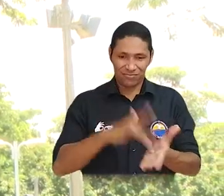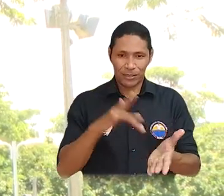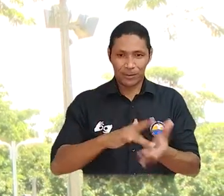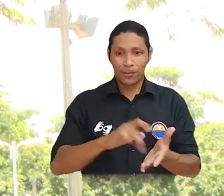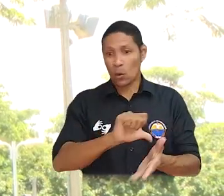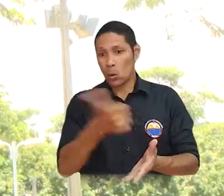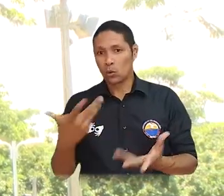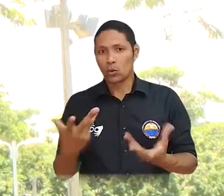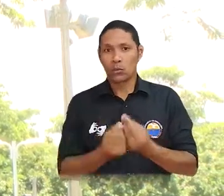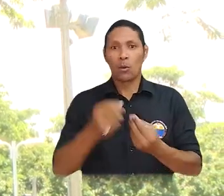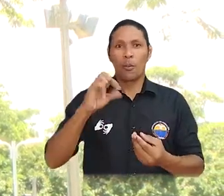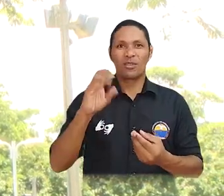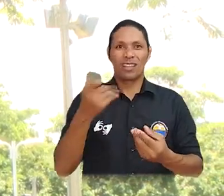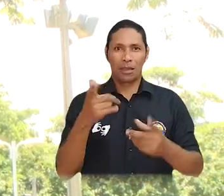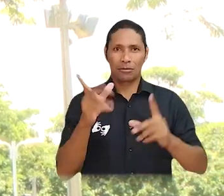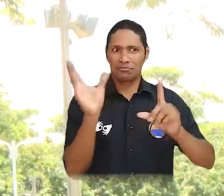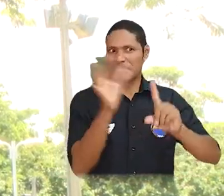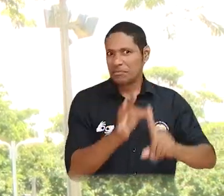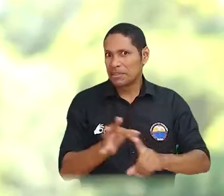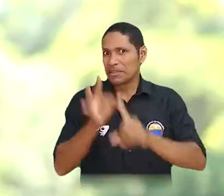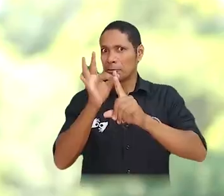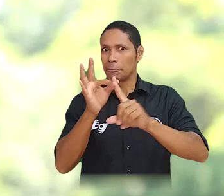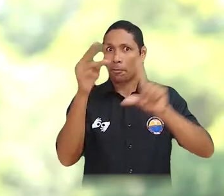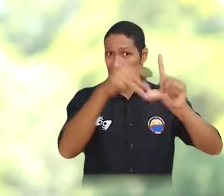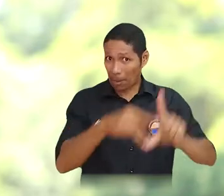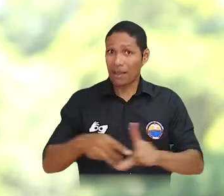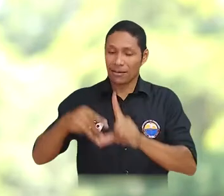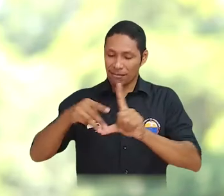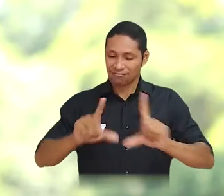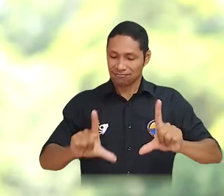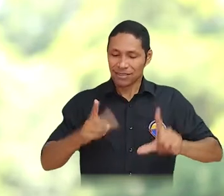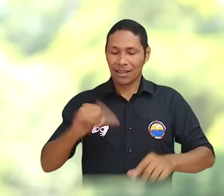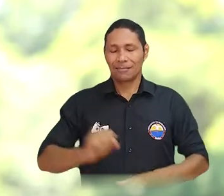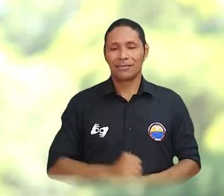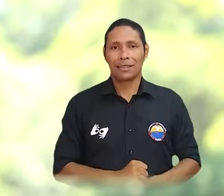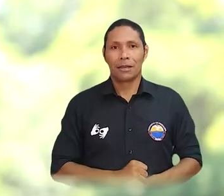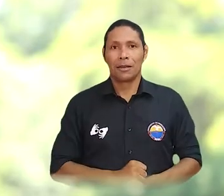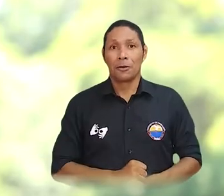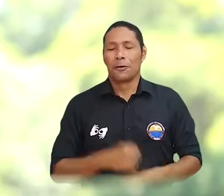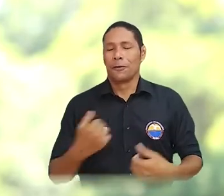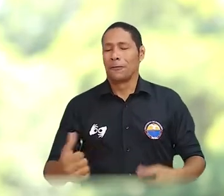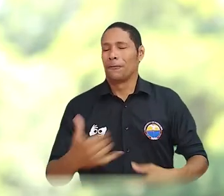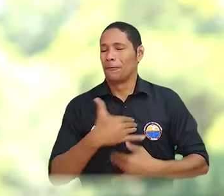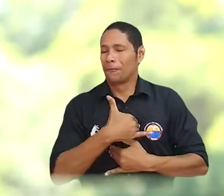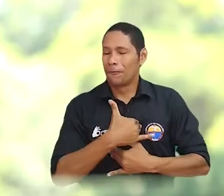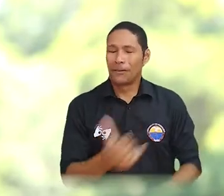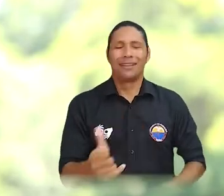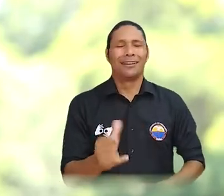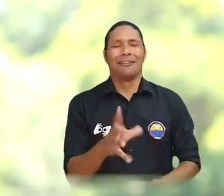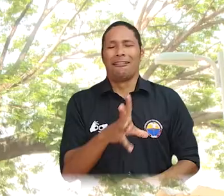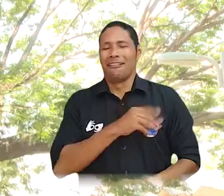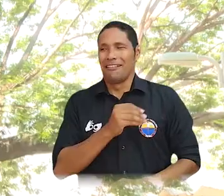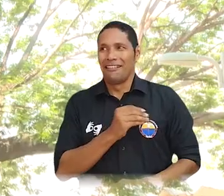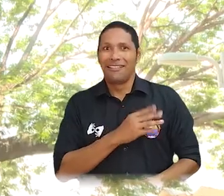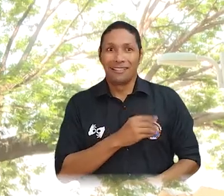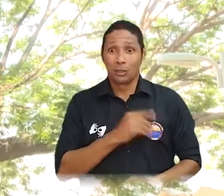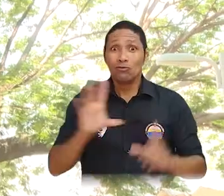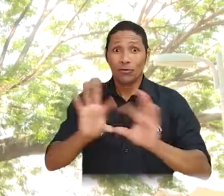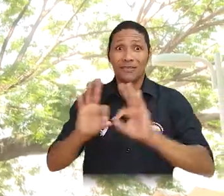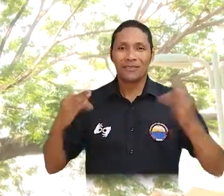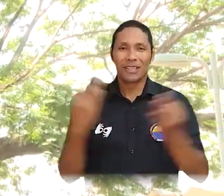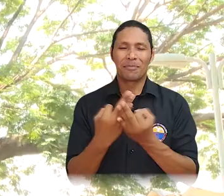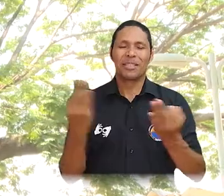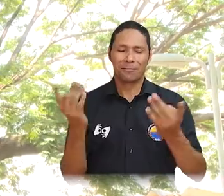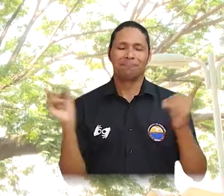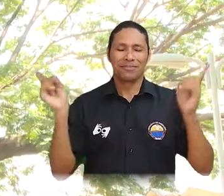pertenecen a programas de pregrado presencial y 79 a posgrados entre especializaciones y maestrías. Felicidad,